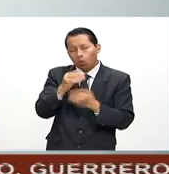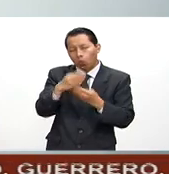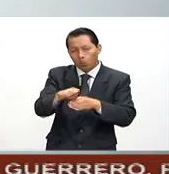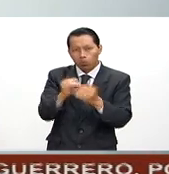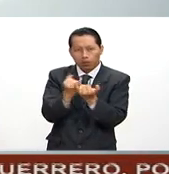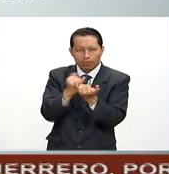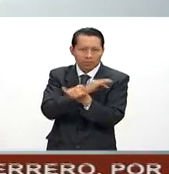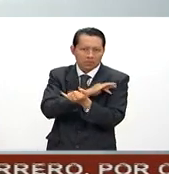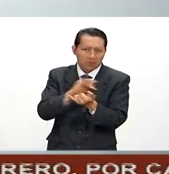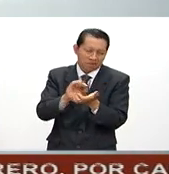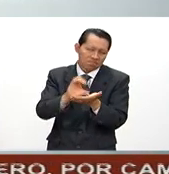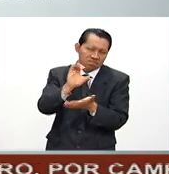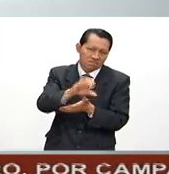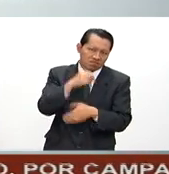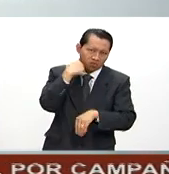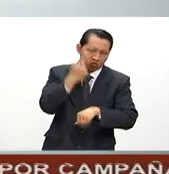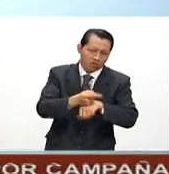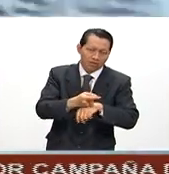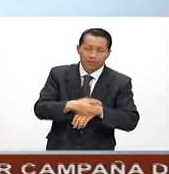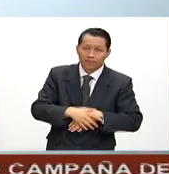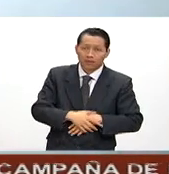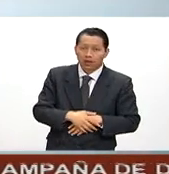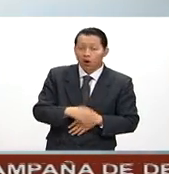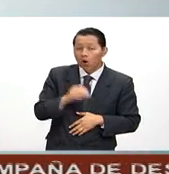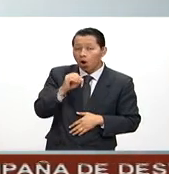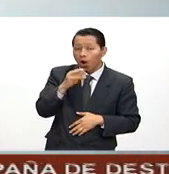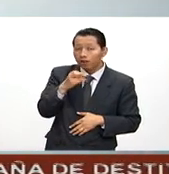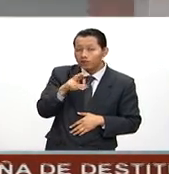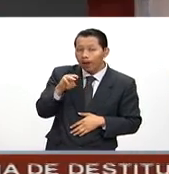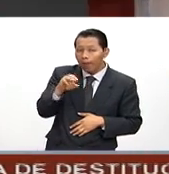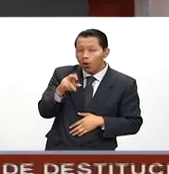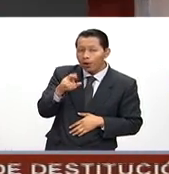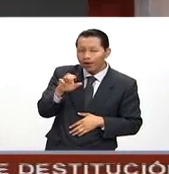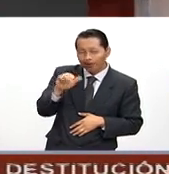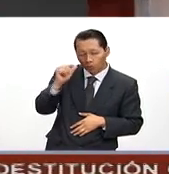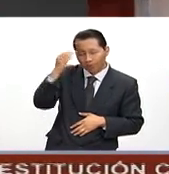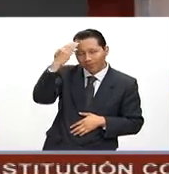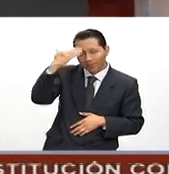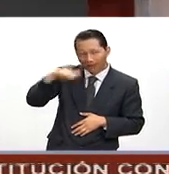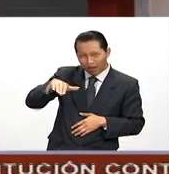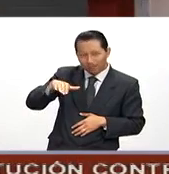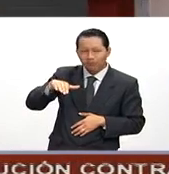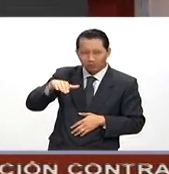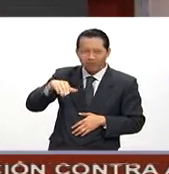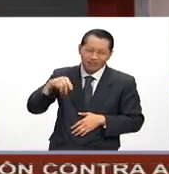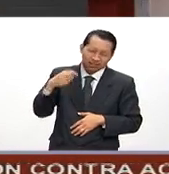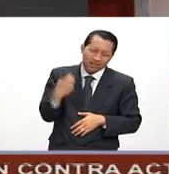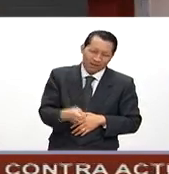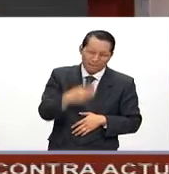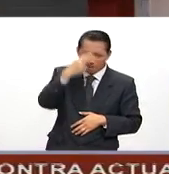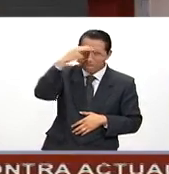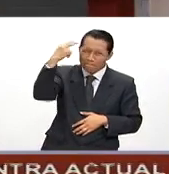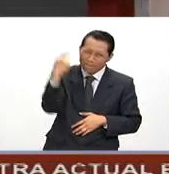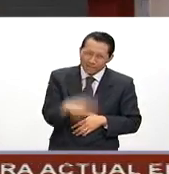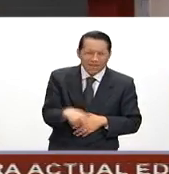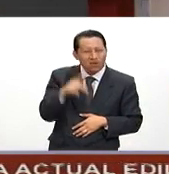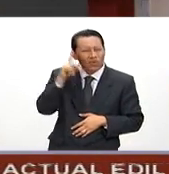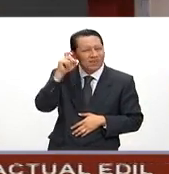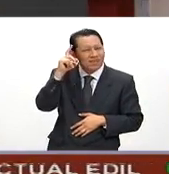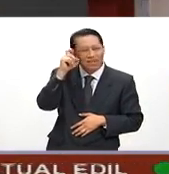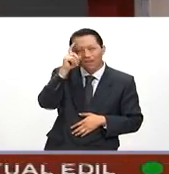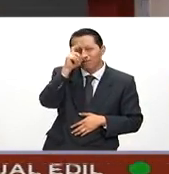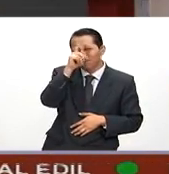Oscar Moreno, sabemos que por ejemplo a los mexicanos nos cuesta trabajo, porque hay estadísticas que así lo